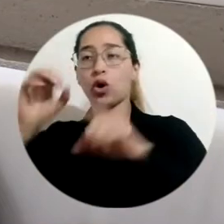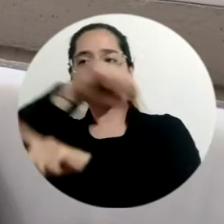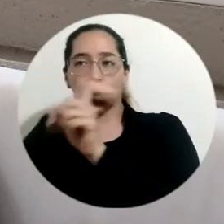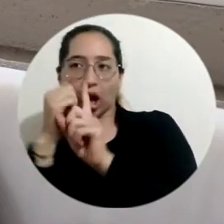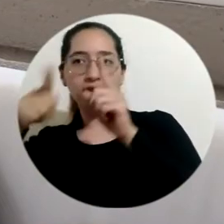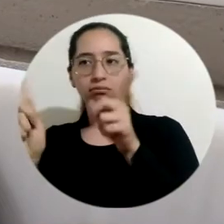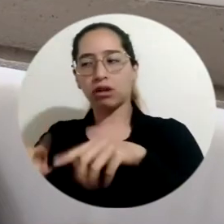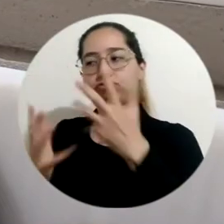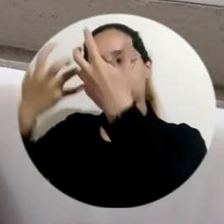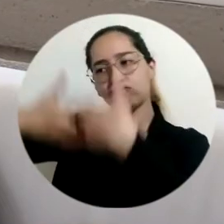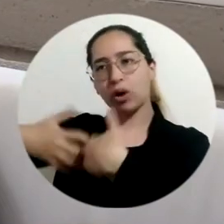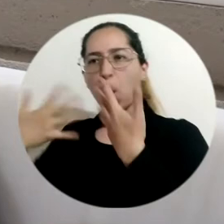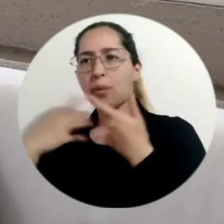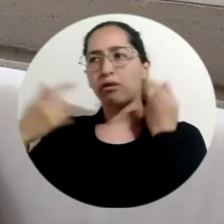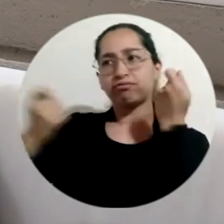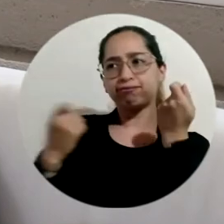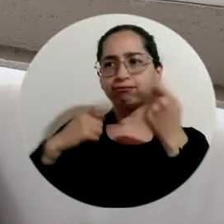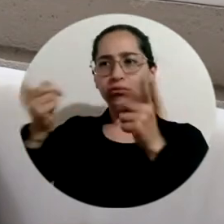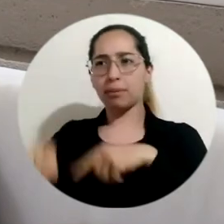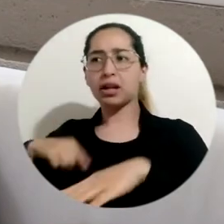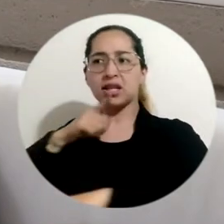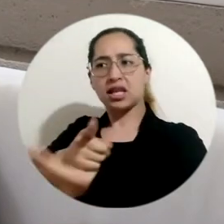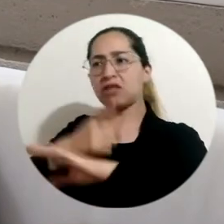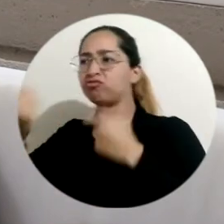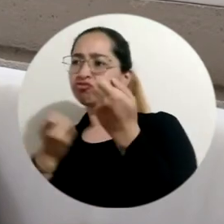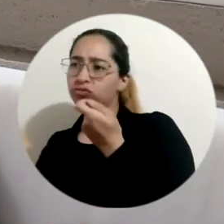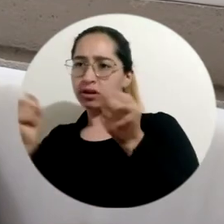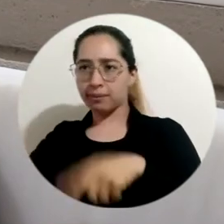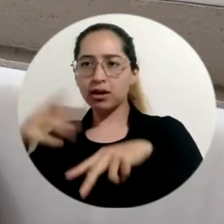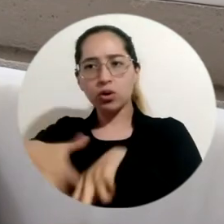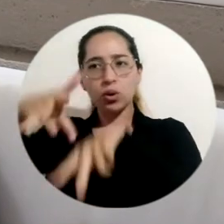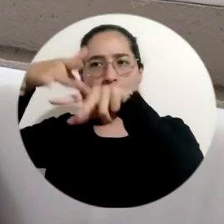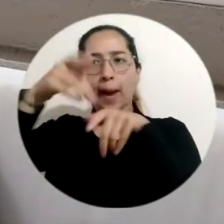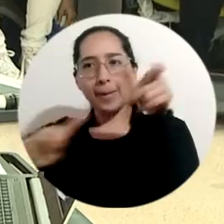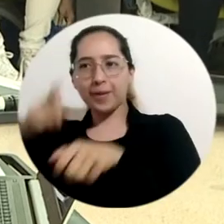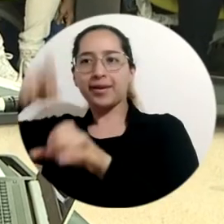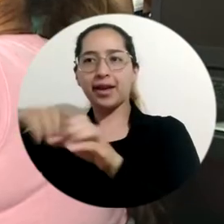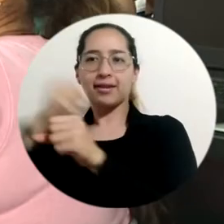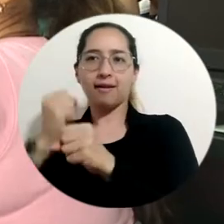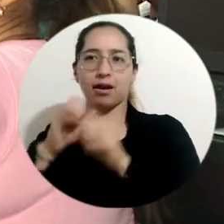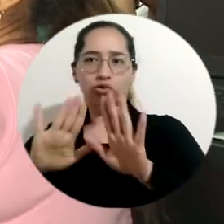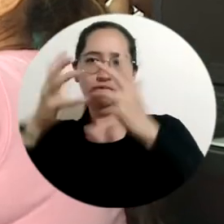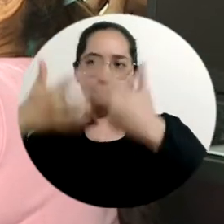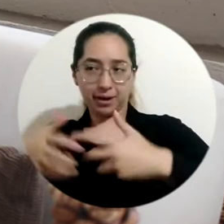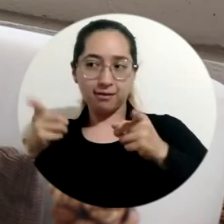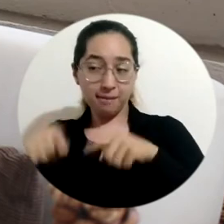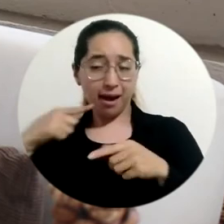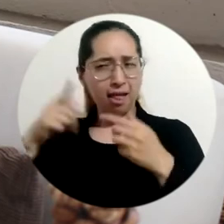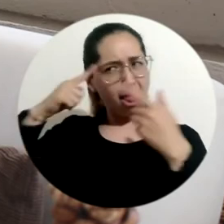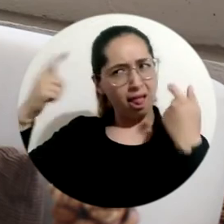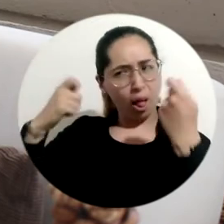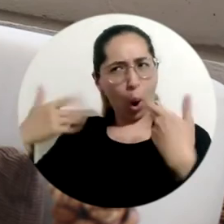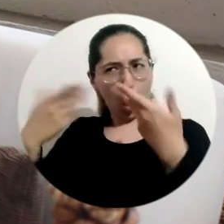de cómo organizar, manejar, dirigir, sobre todo motivar al talento humano. Nuestra especialización